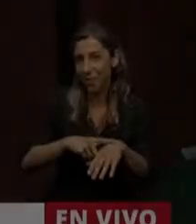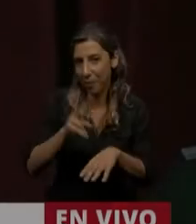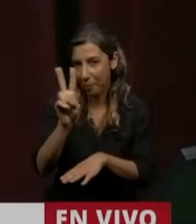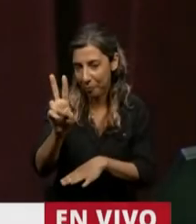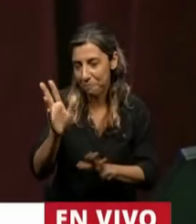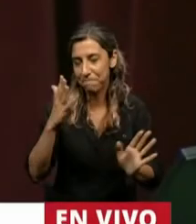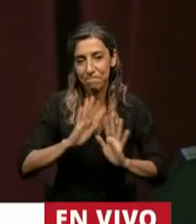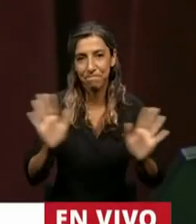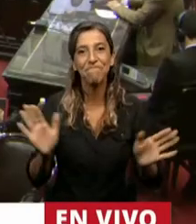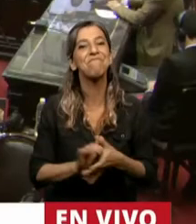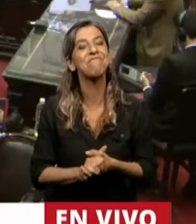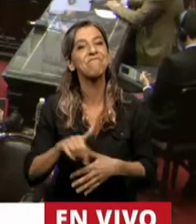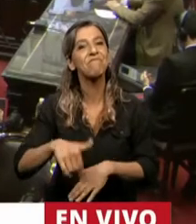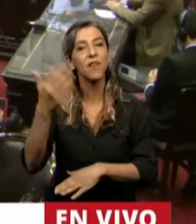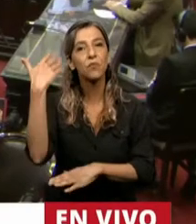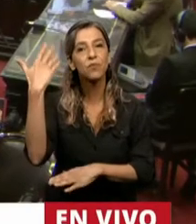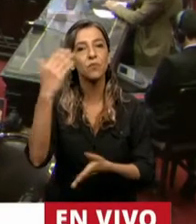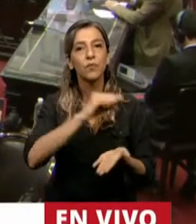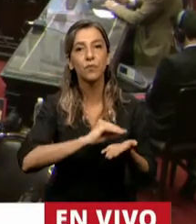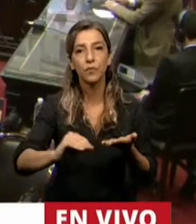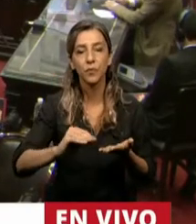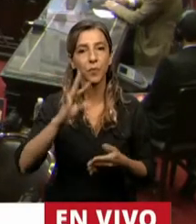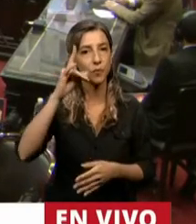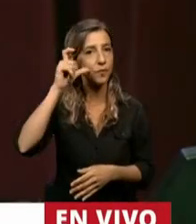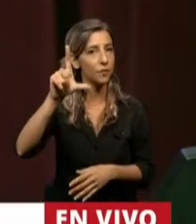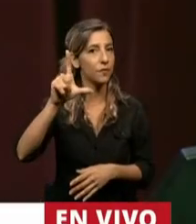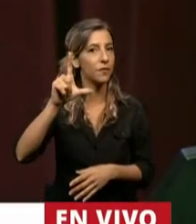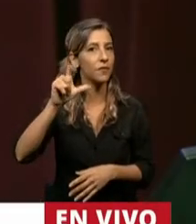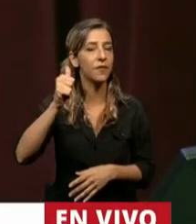Tiene la palabra el diputado Nicolás del Caño.